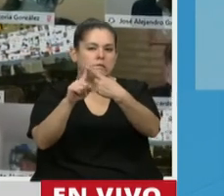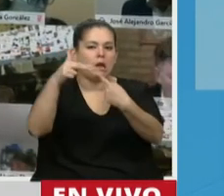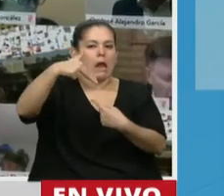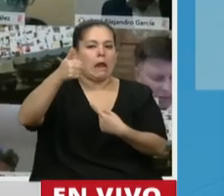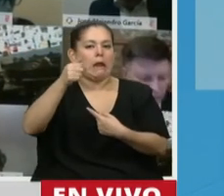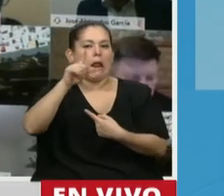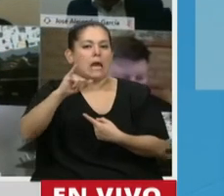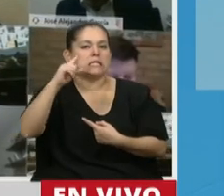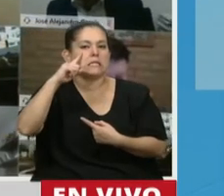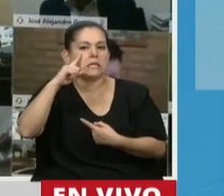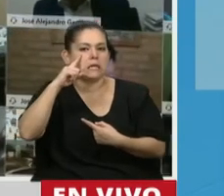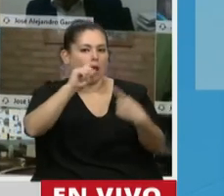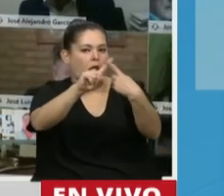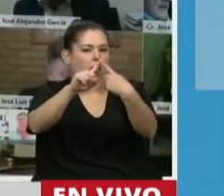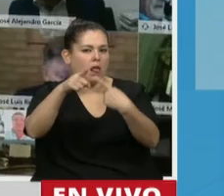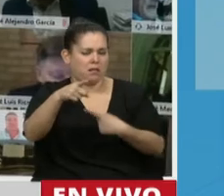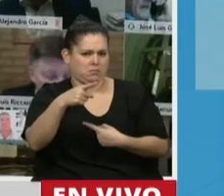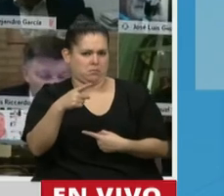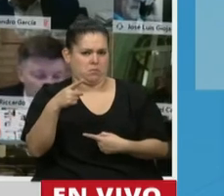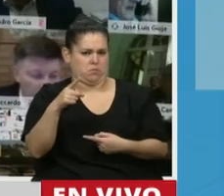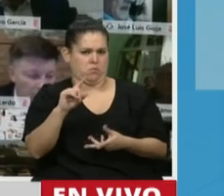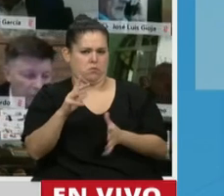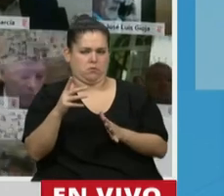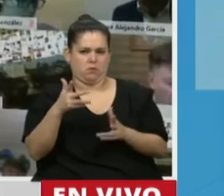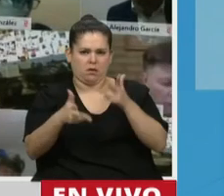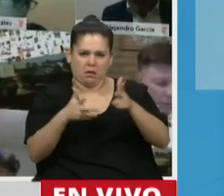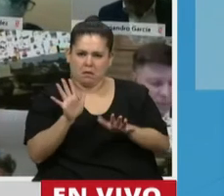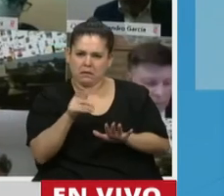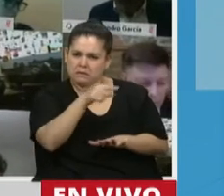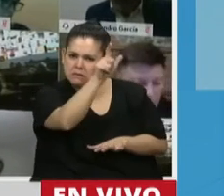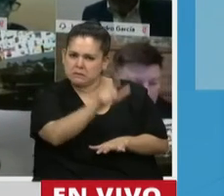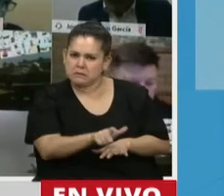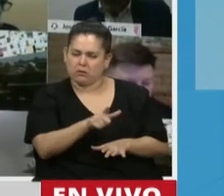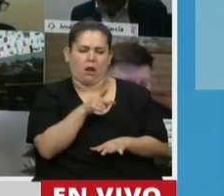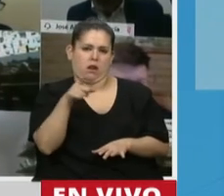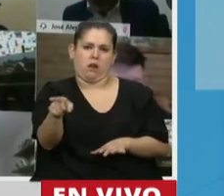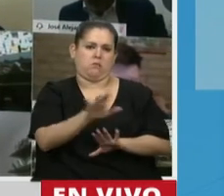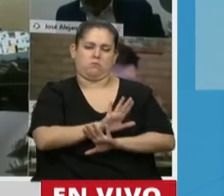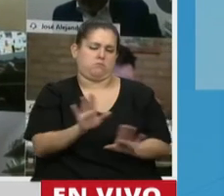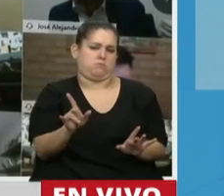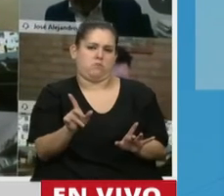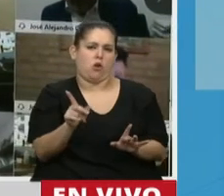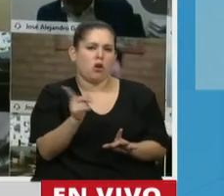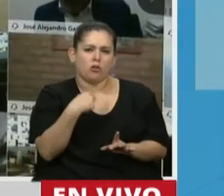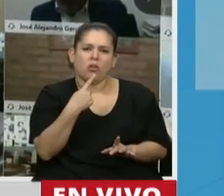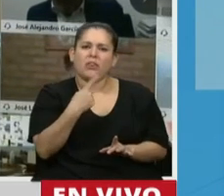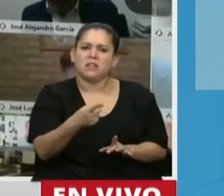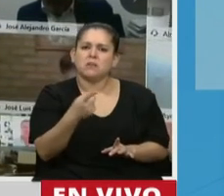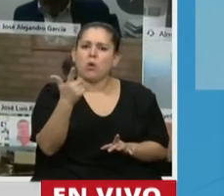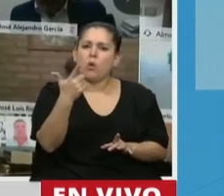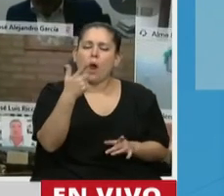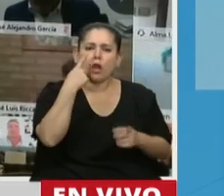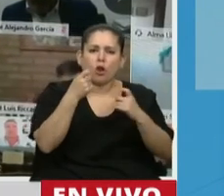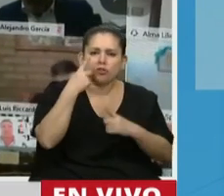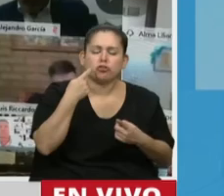Justamente está mano invisible del Estado, que se termina de derribar ante esta pandemia, donde todos decimos que el mercado no se autorregula, que